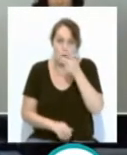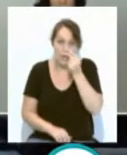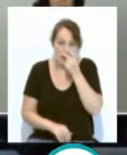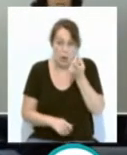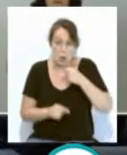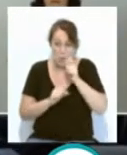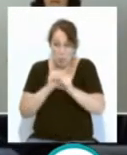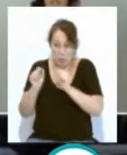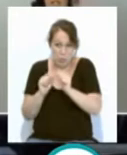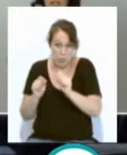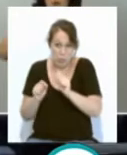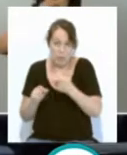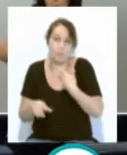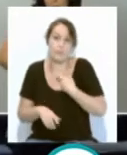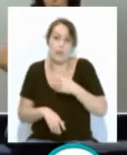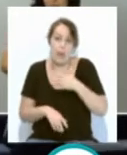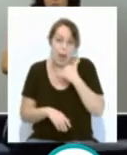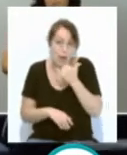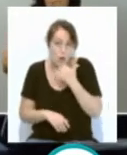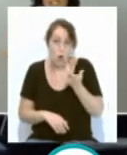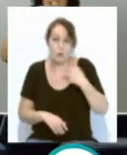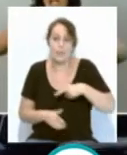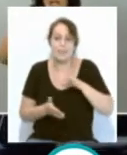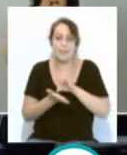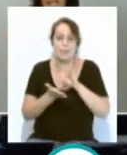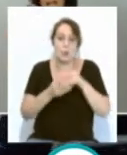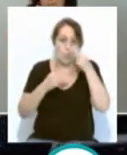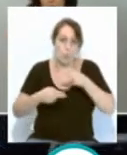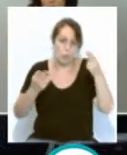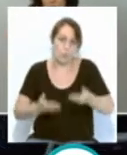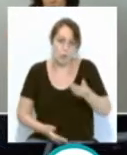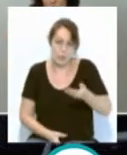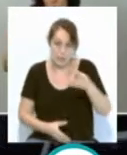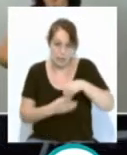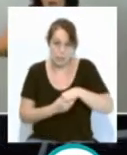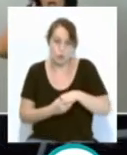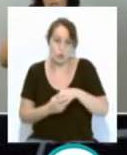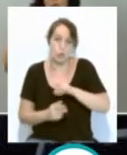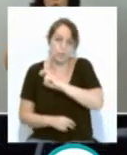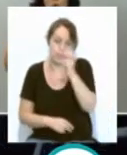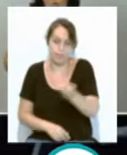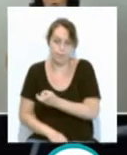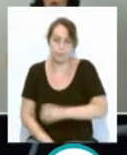personas que tienen este riesgo y las personas que ejercen servicios públicos esenciales y de otro tipo.